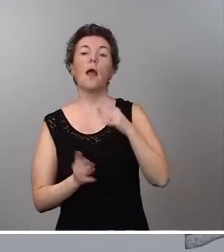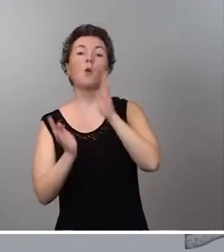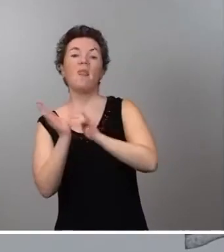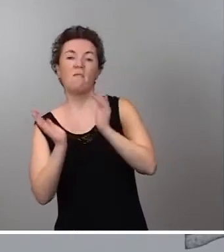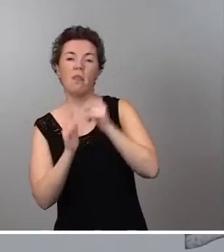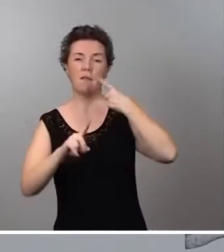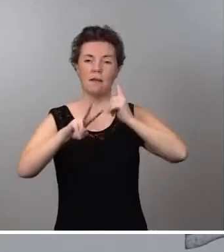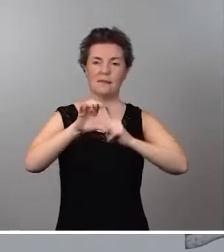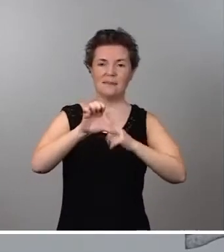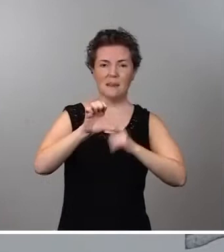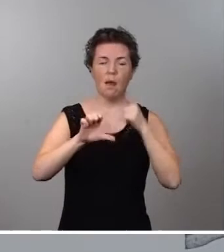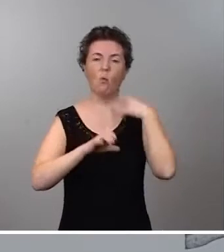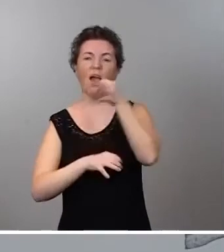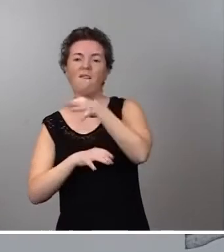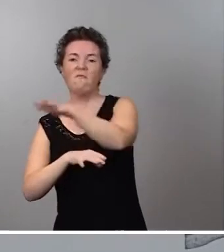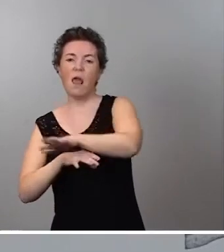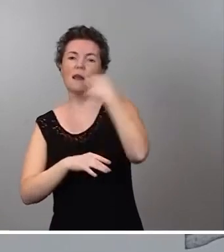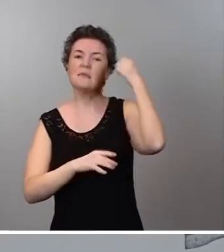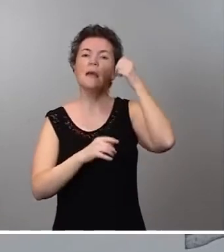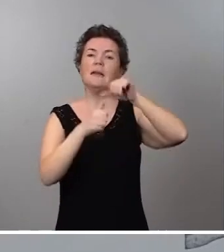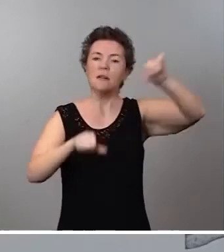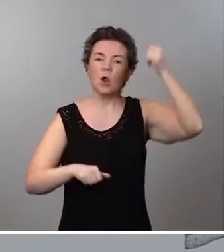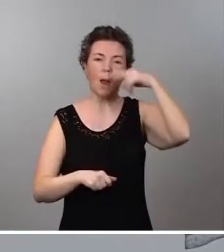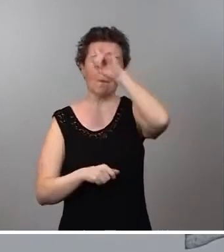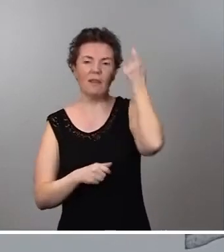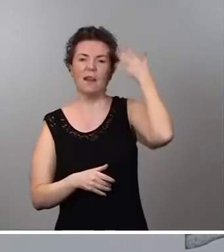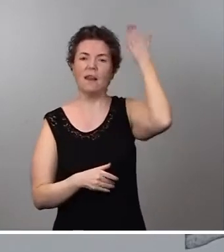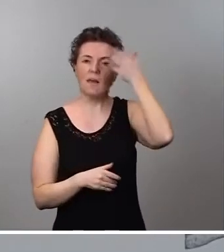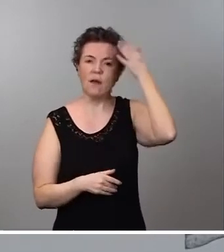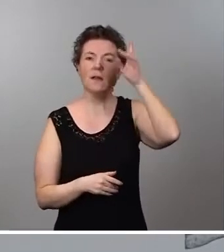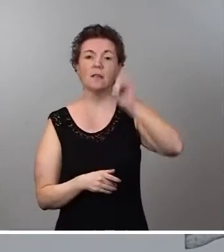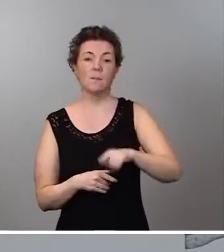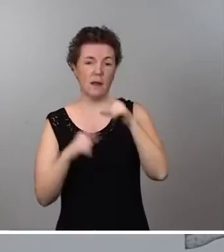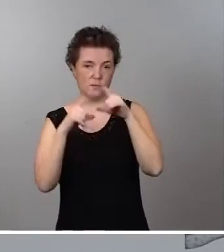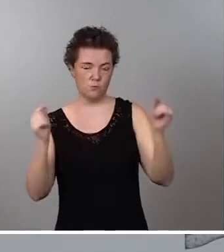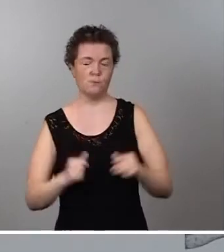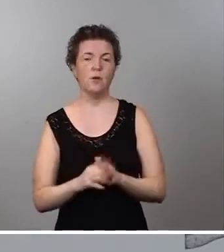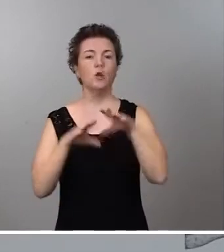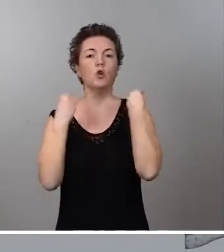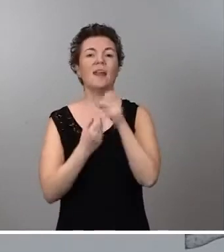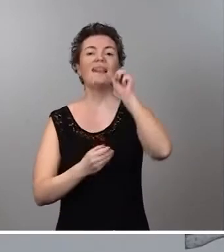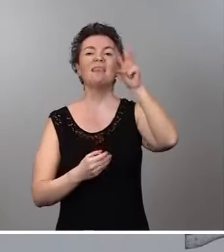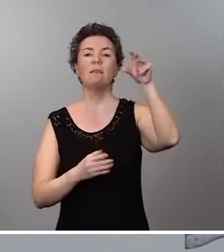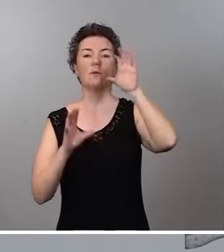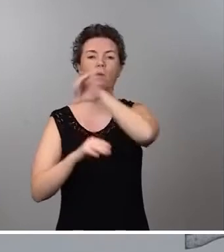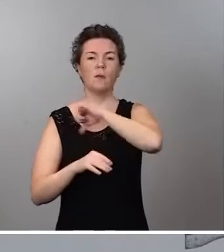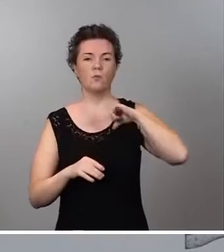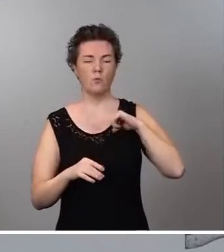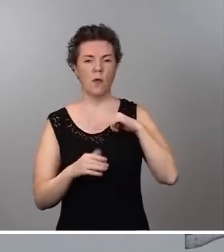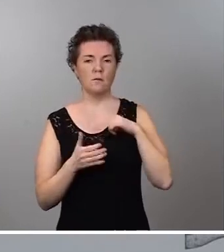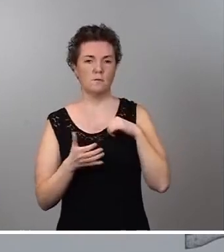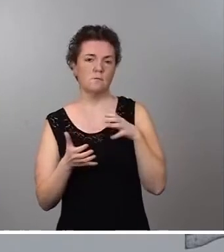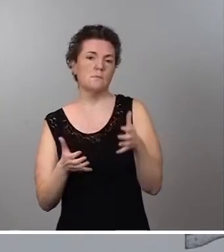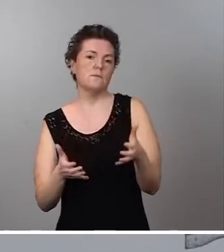Bareares, La Rioja, Madrid, Navarra y el Principado de Asturias. En total, 13 autonomías van a verse beneficiadas de estas